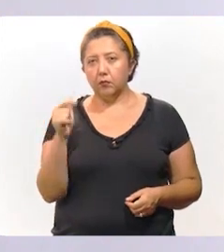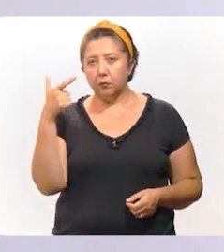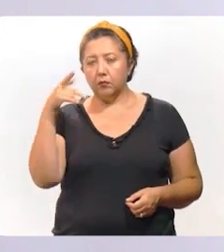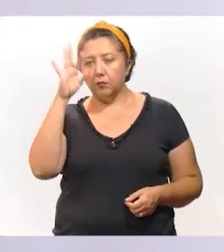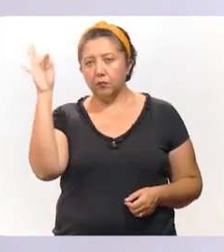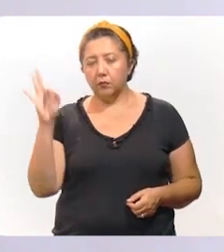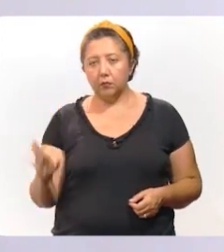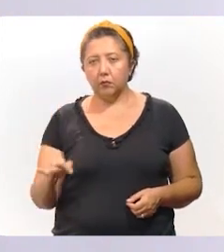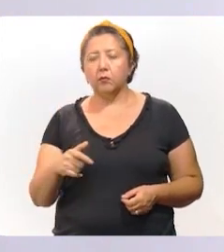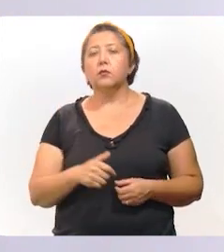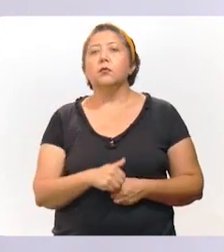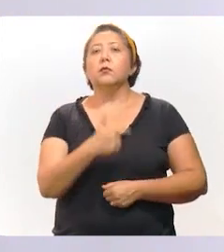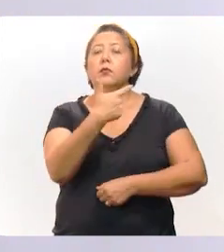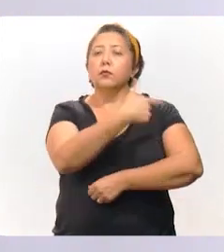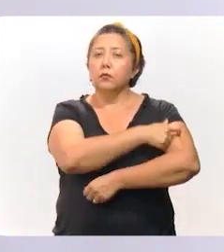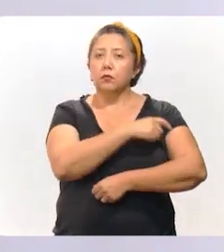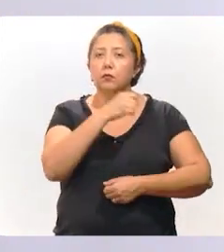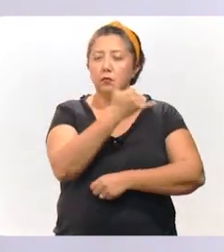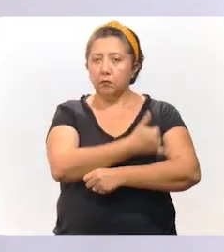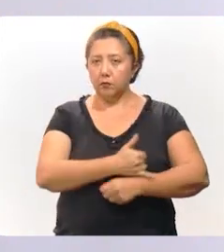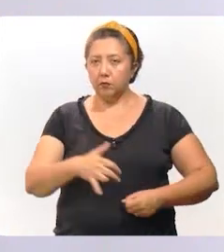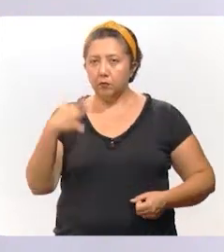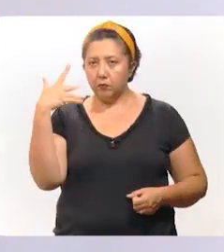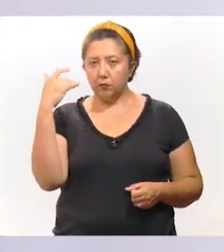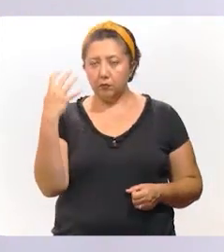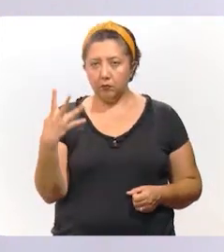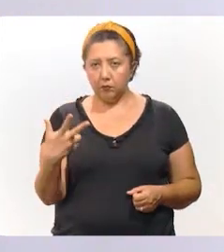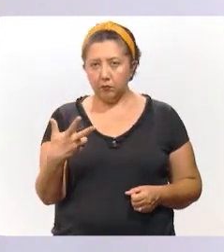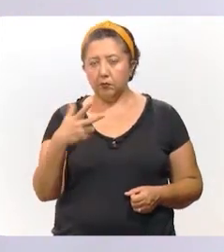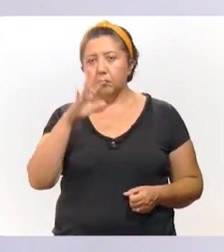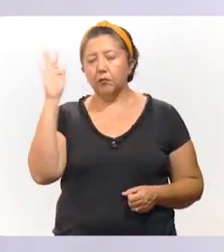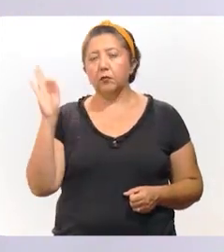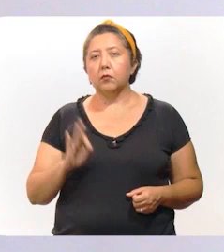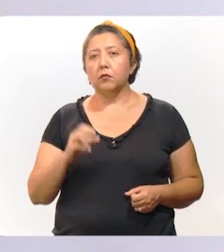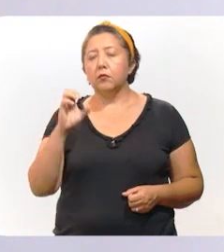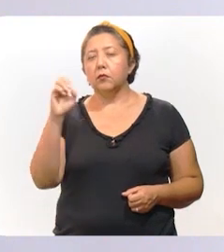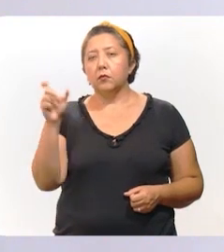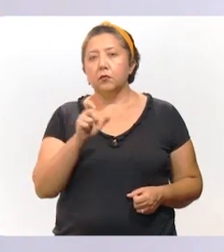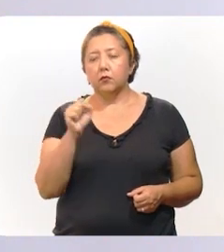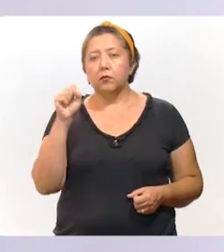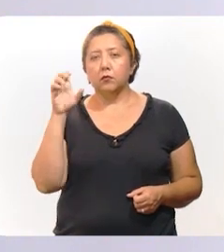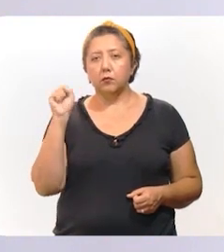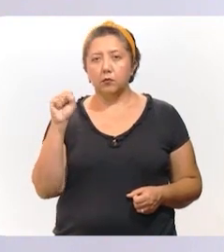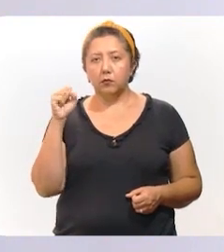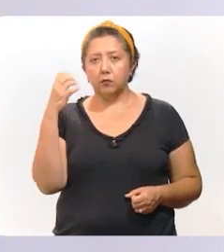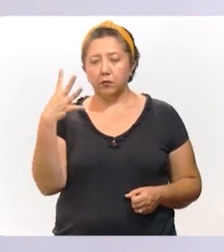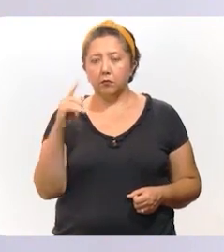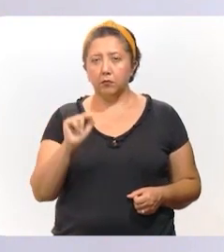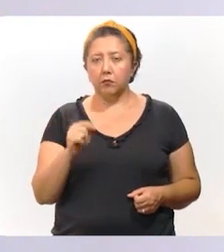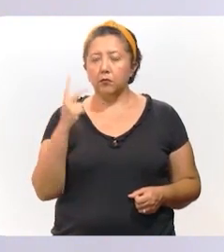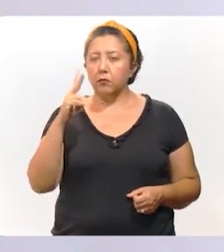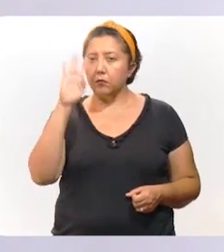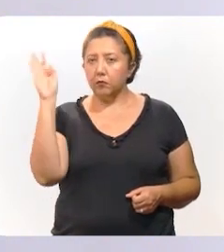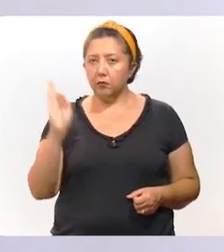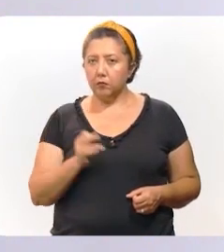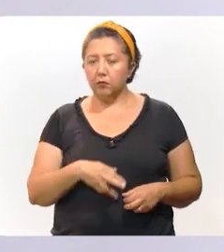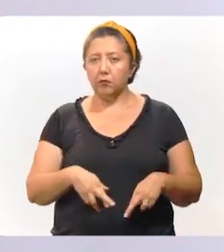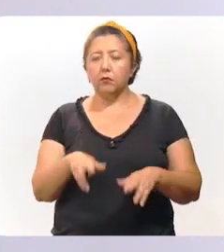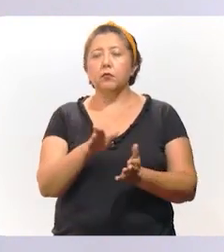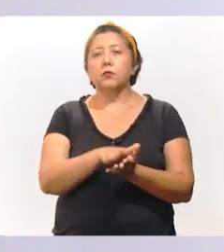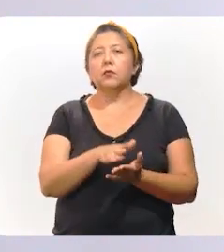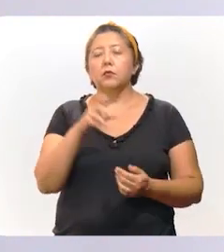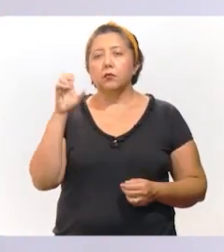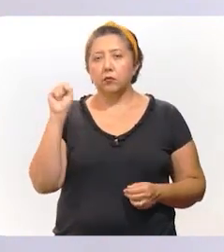% de las dosis recibidas, Isamal 58%, Oshkuzkab 64.2% y Ríos